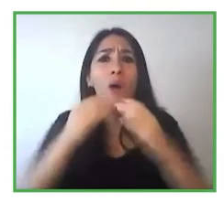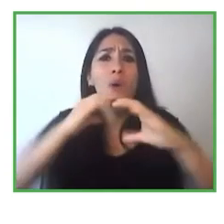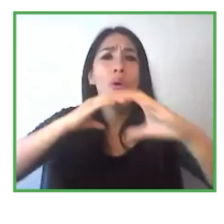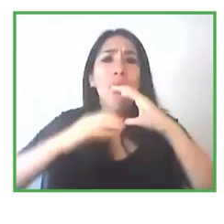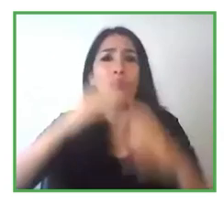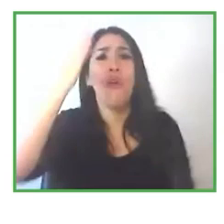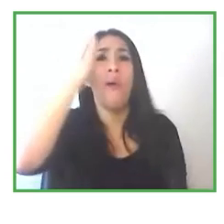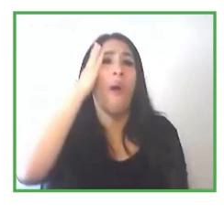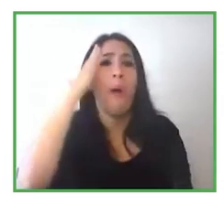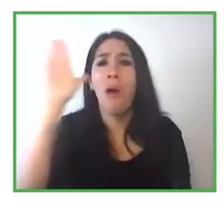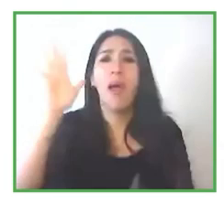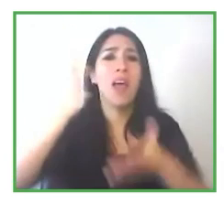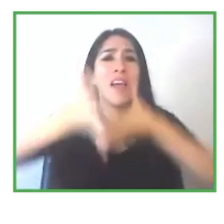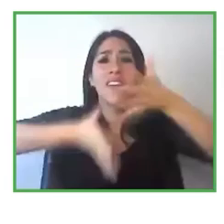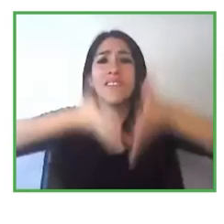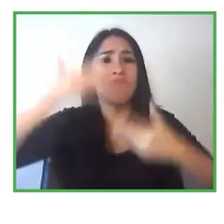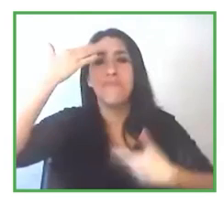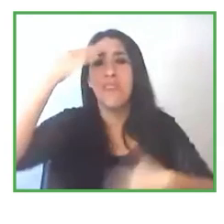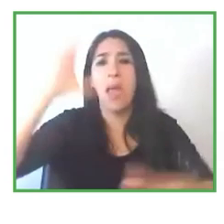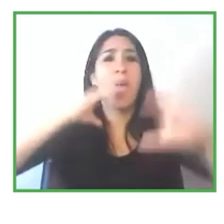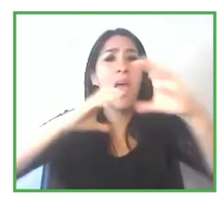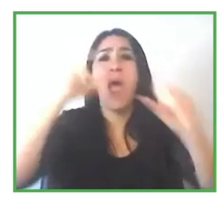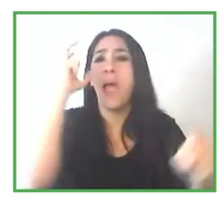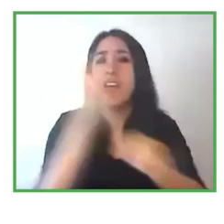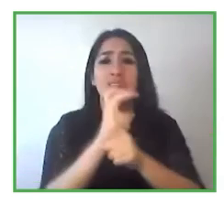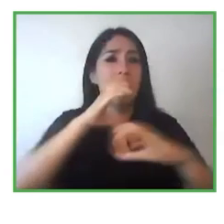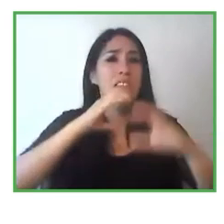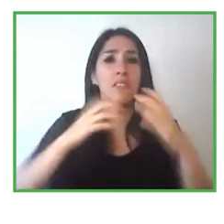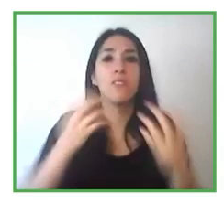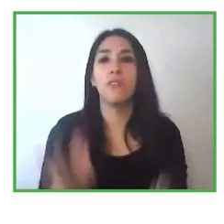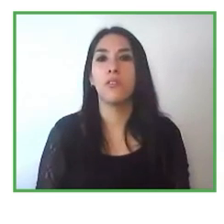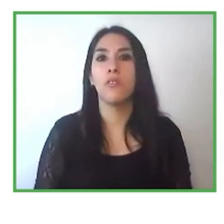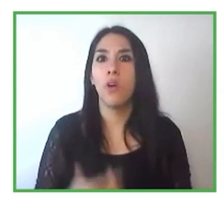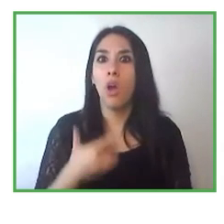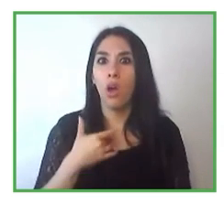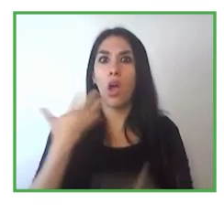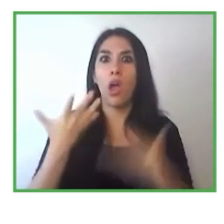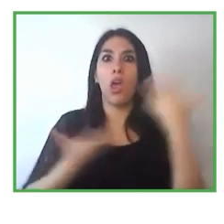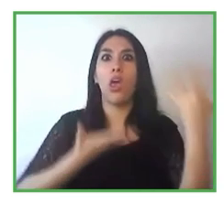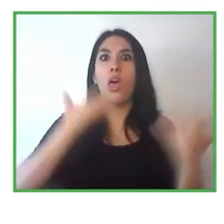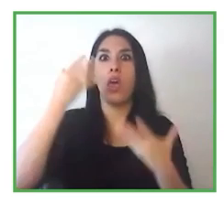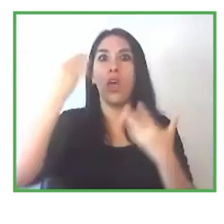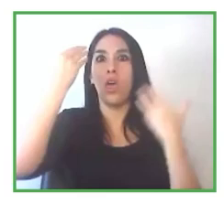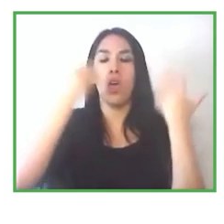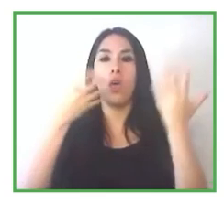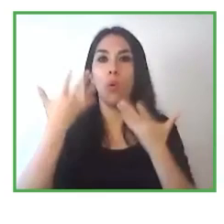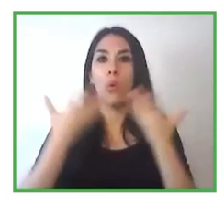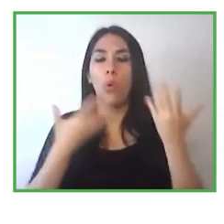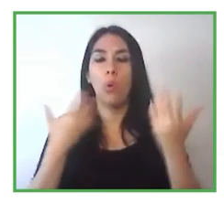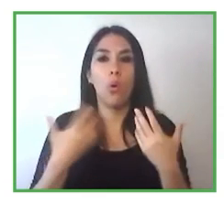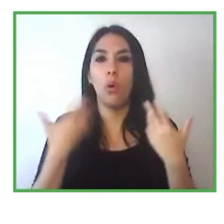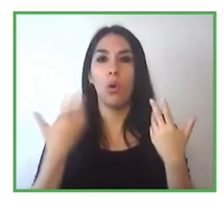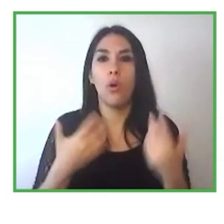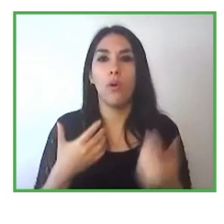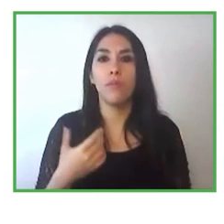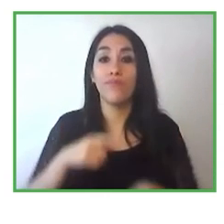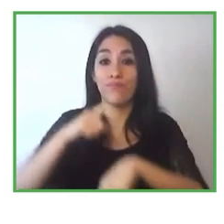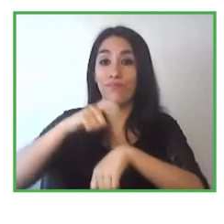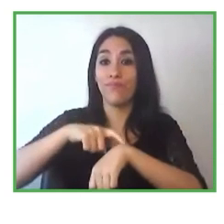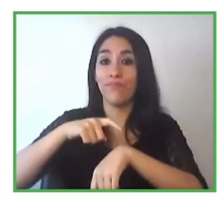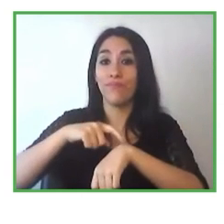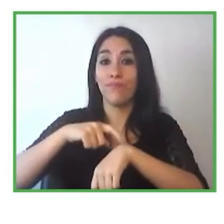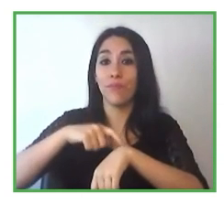y le preocupaba mucho el hecho de que en la hora de su almuerzo en las horas de su